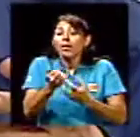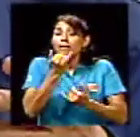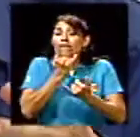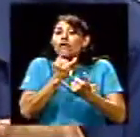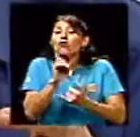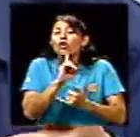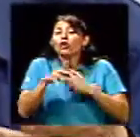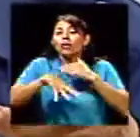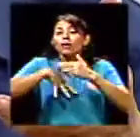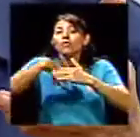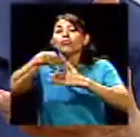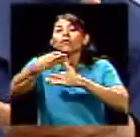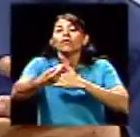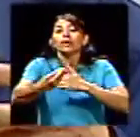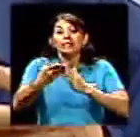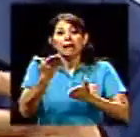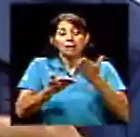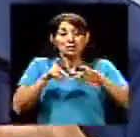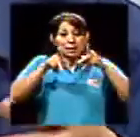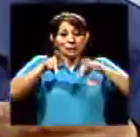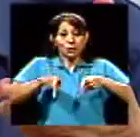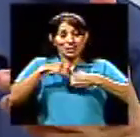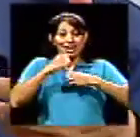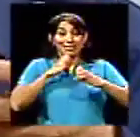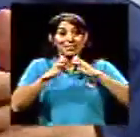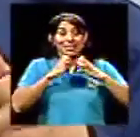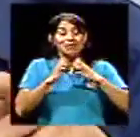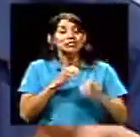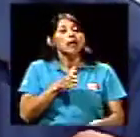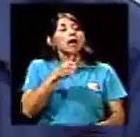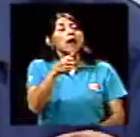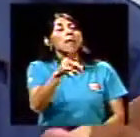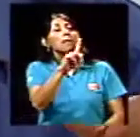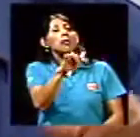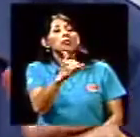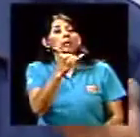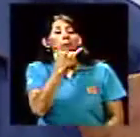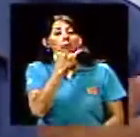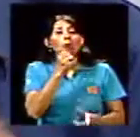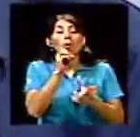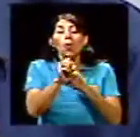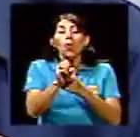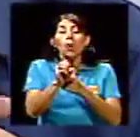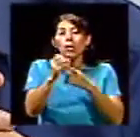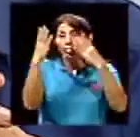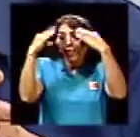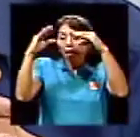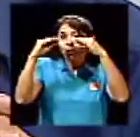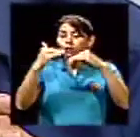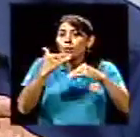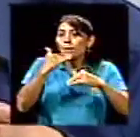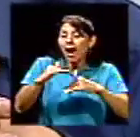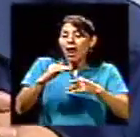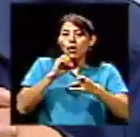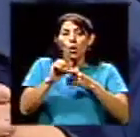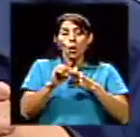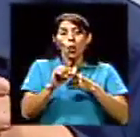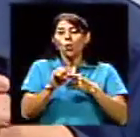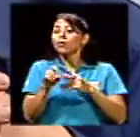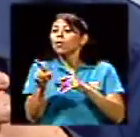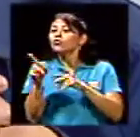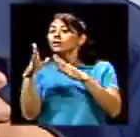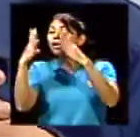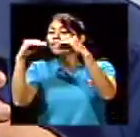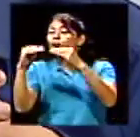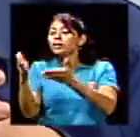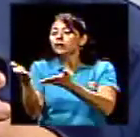O sea, preguntas mal hechas por los entrevistadores, datos mal tomados, digitación mal hecha, etc. Y entonces, se ha dicho y se